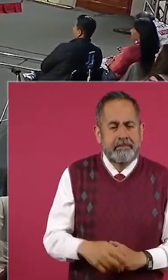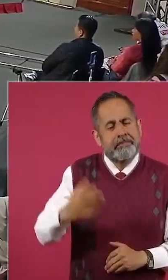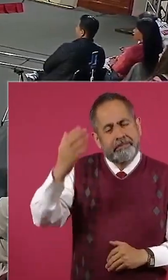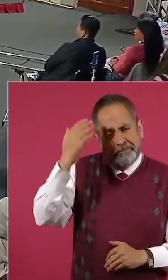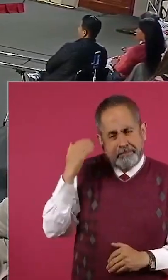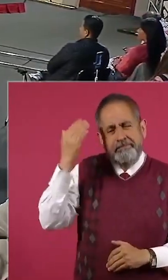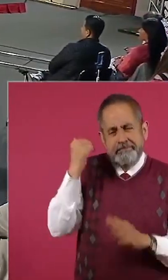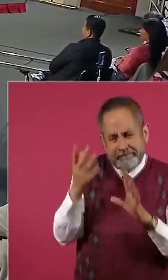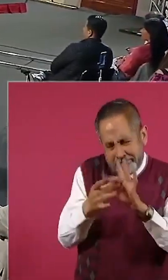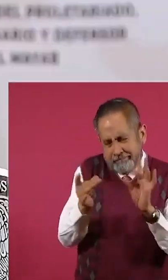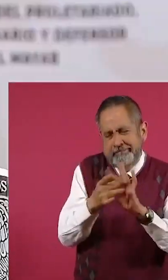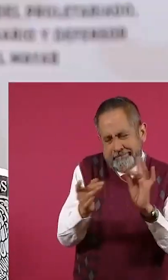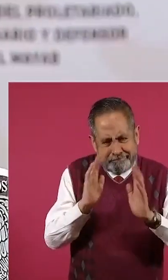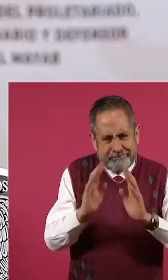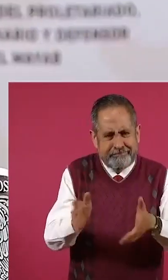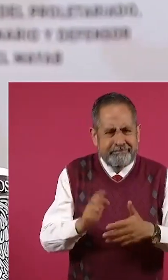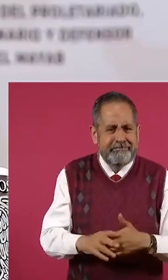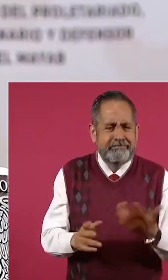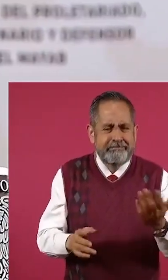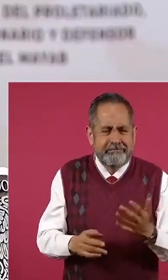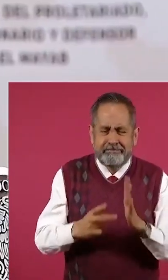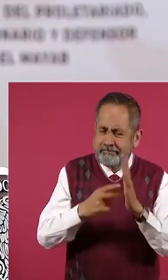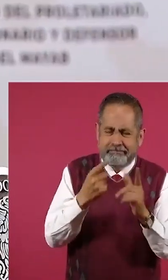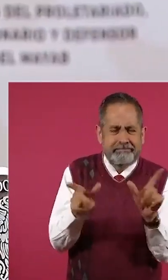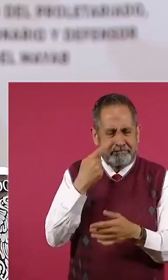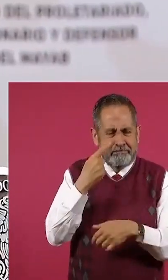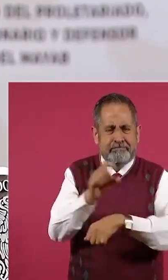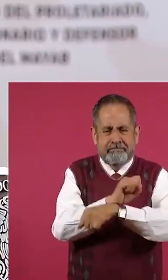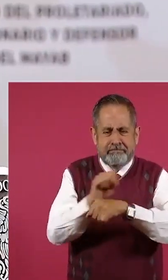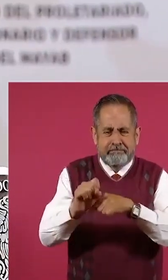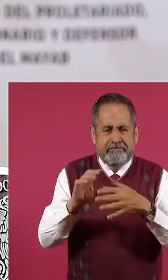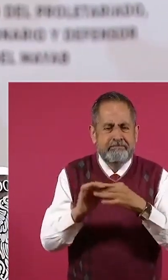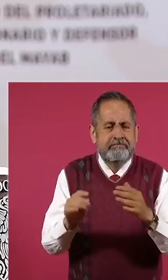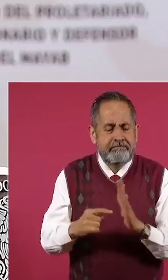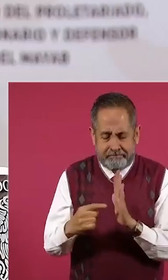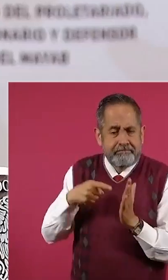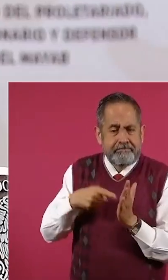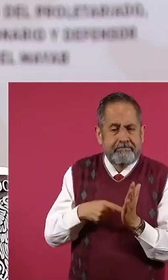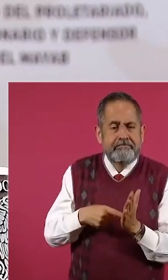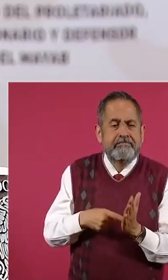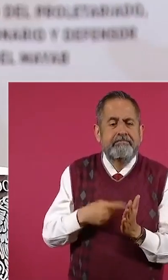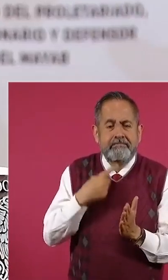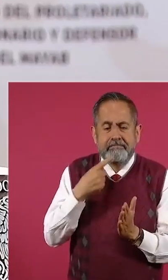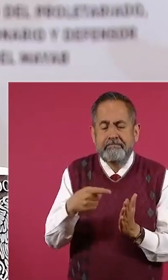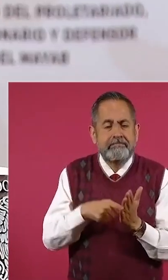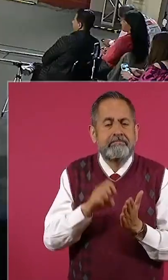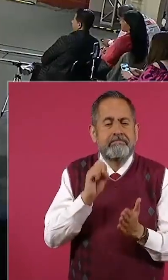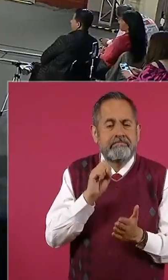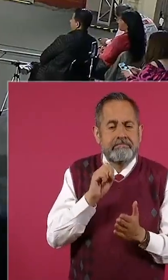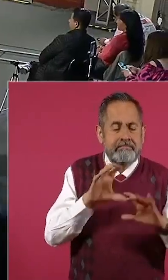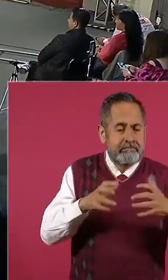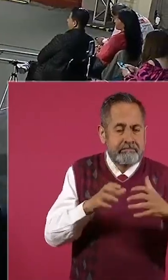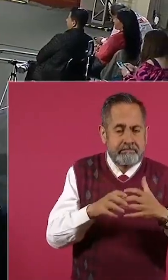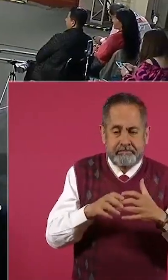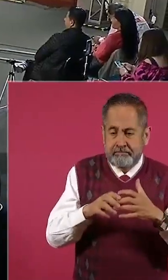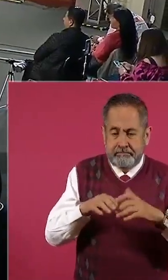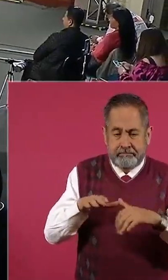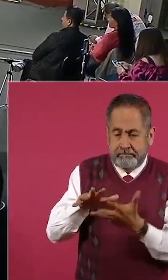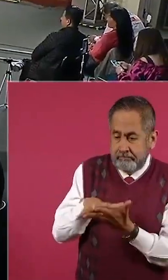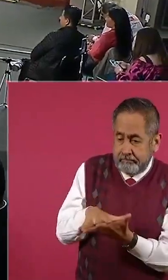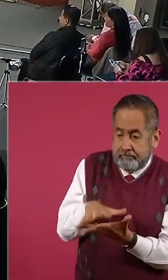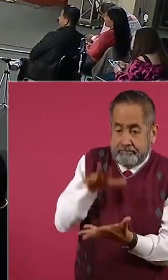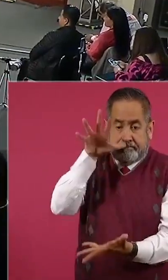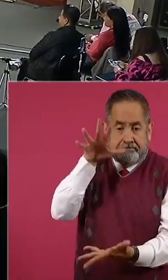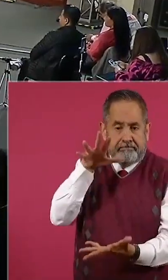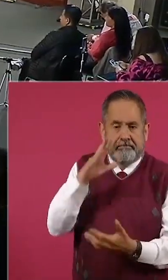explicamos. Pero de manera sencilla, la Constitución establece que no puede haber sobre representación, pero